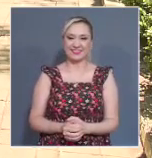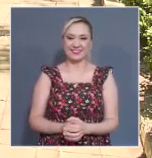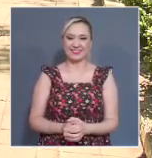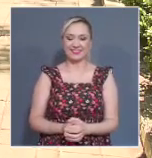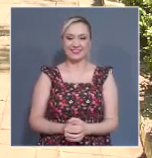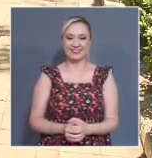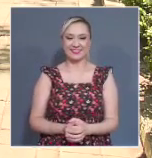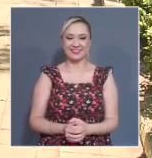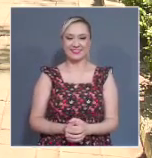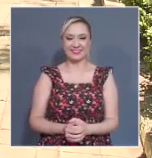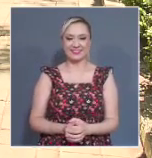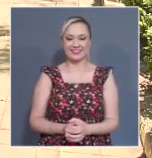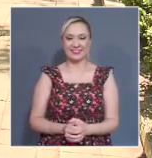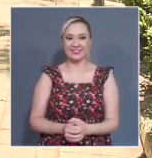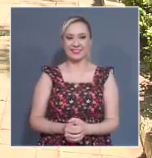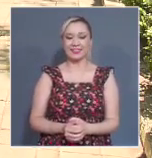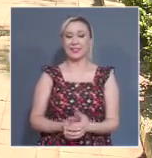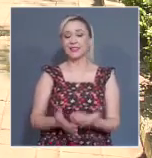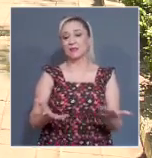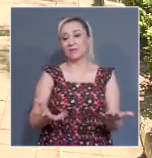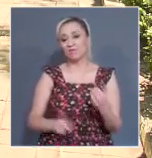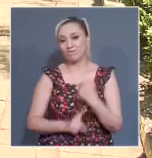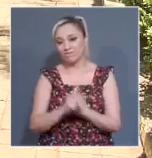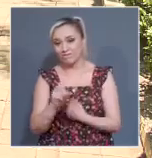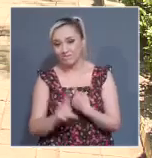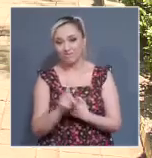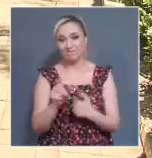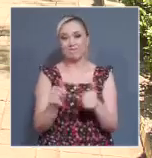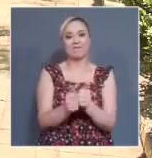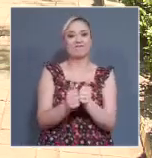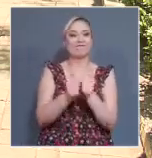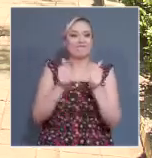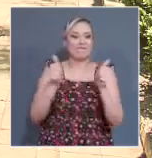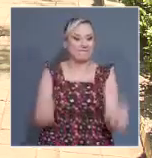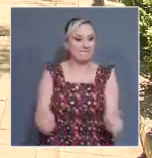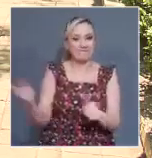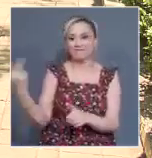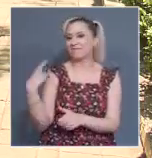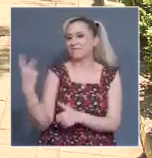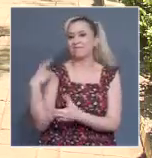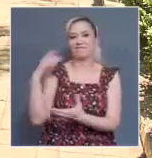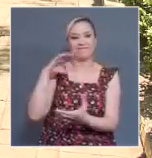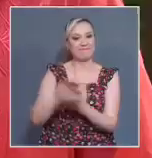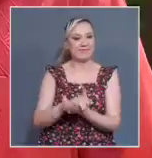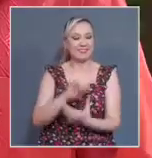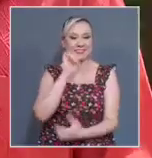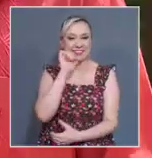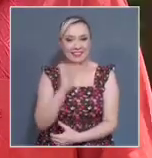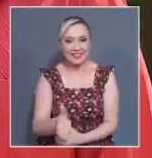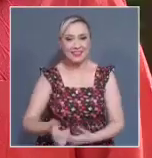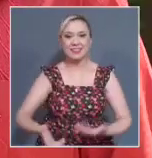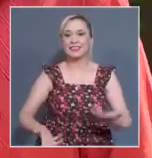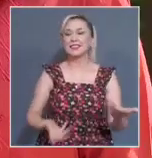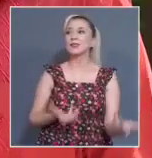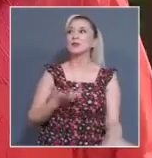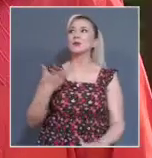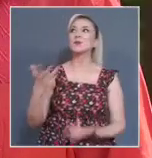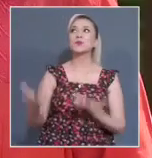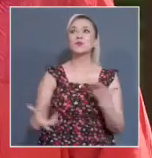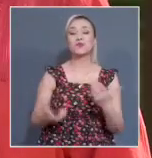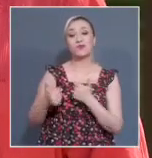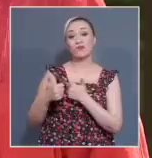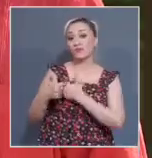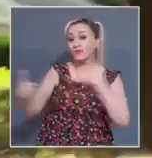Ya había problemas, hubo una separación, no estábamos casados y hubo la separación y mis hijos